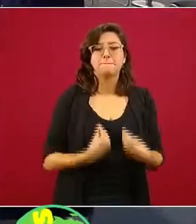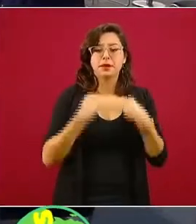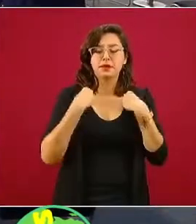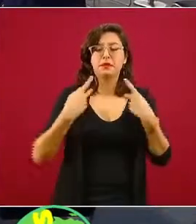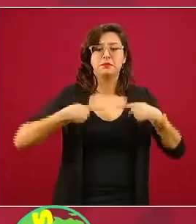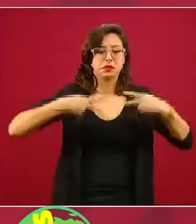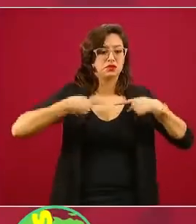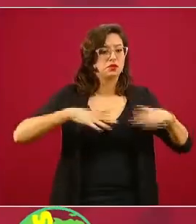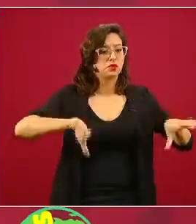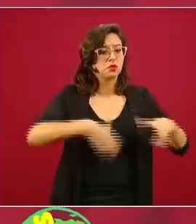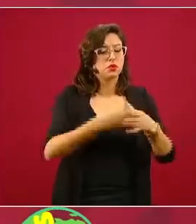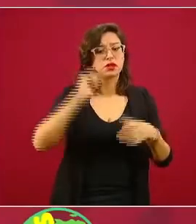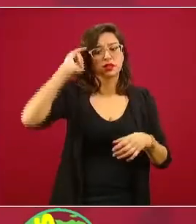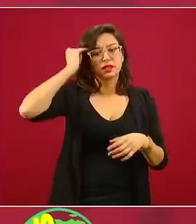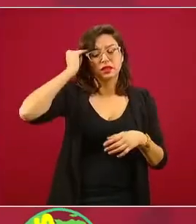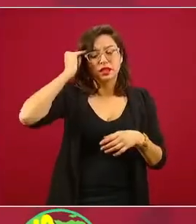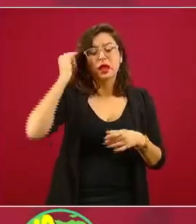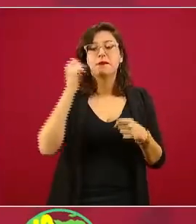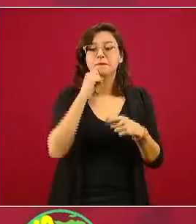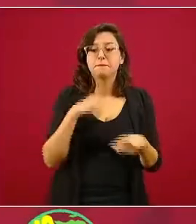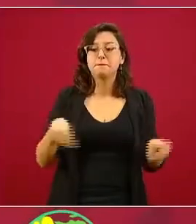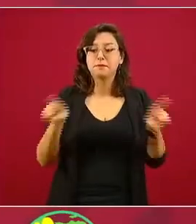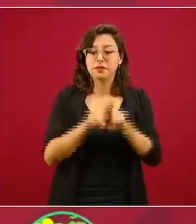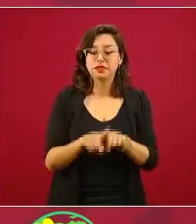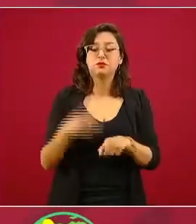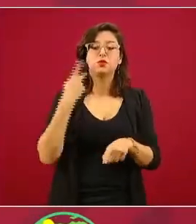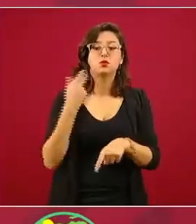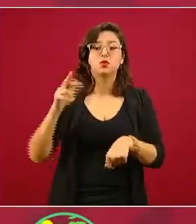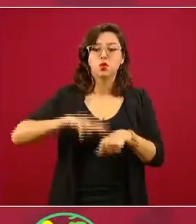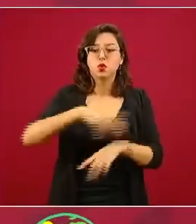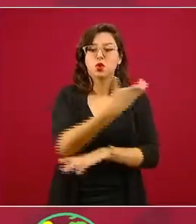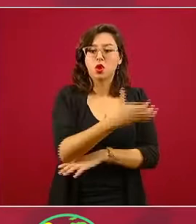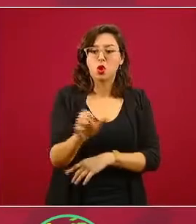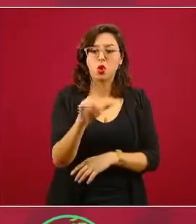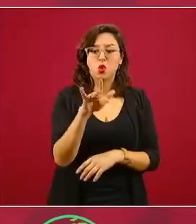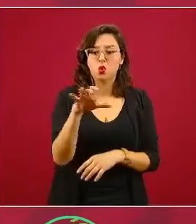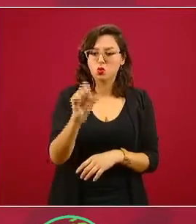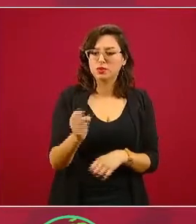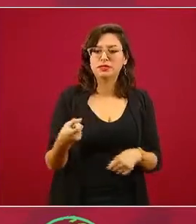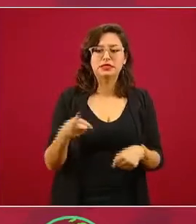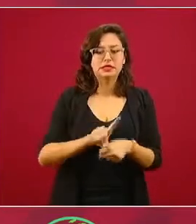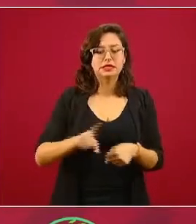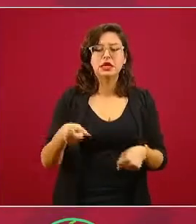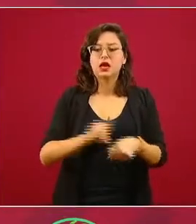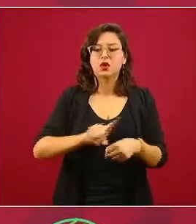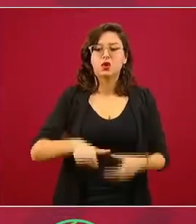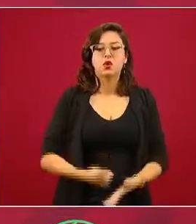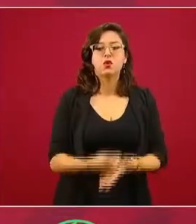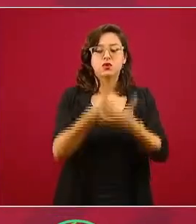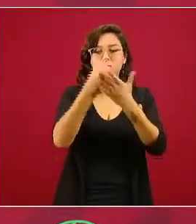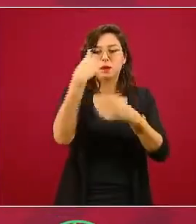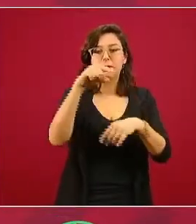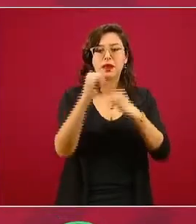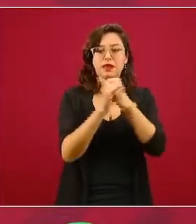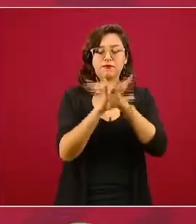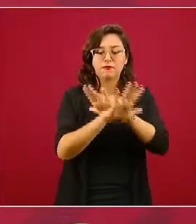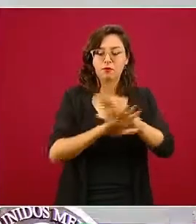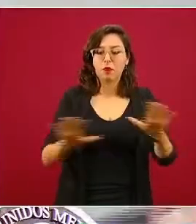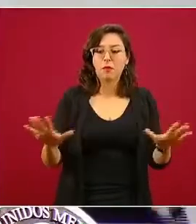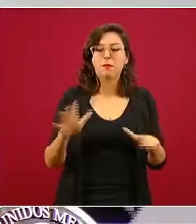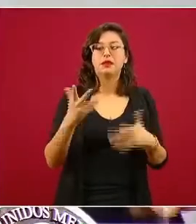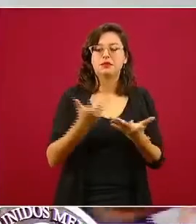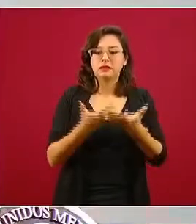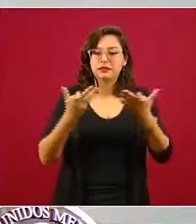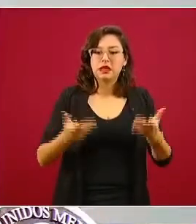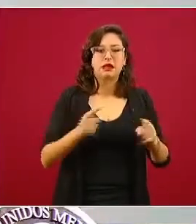población rural e indígena. El procurador agrario, Luis Hernández, nos ayuda todos los días con información directa de